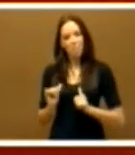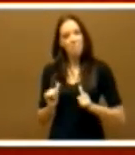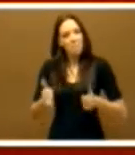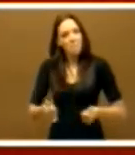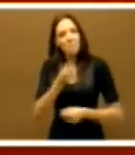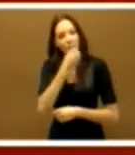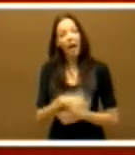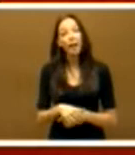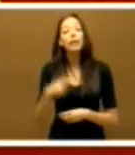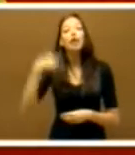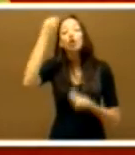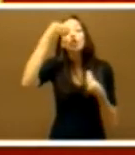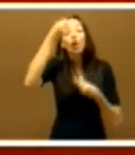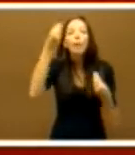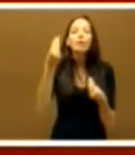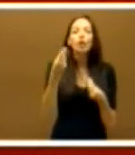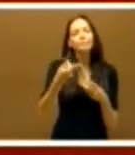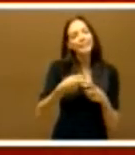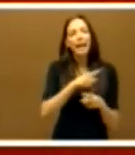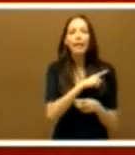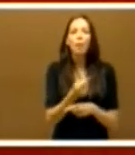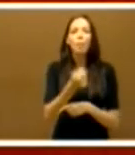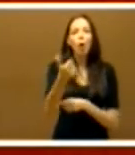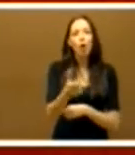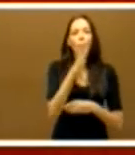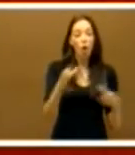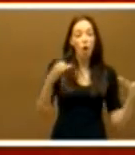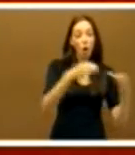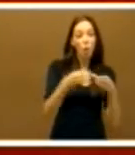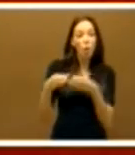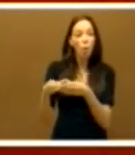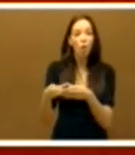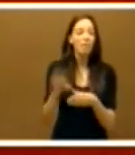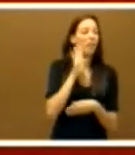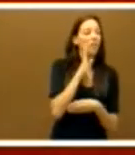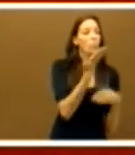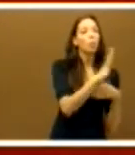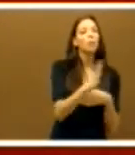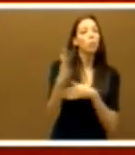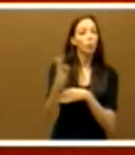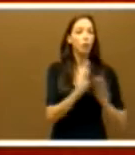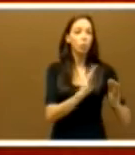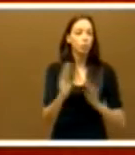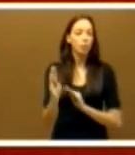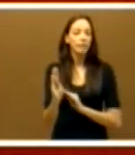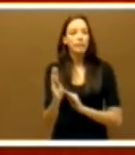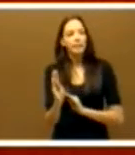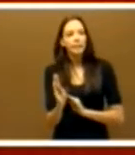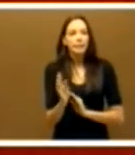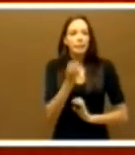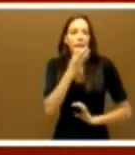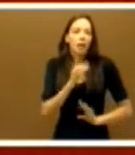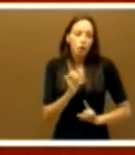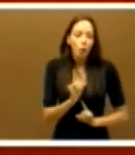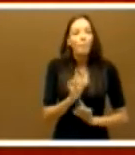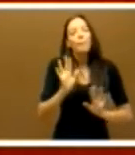Creo que sería exagerado decir que hay coincidencia programática en los grupos que se han presentado aquí cuando han explicado sus propuestas, pero no sería exagerado decir